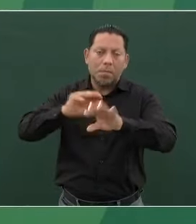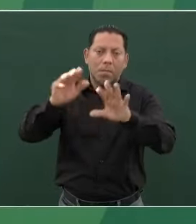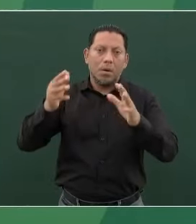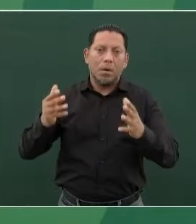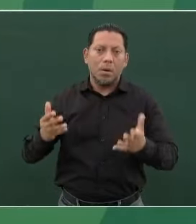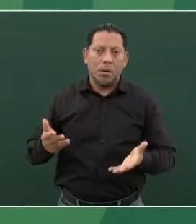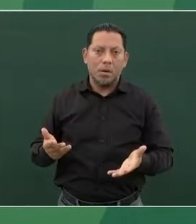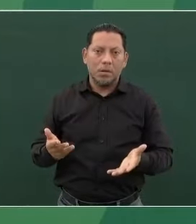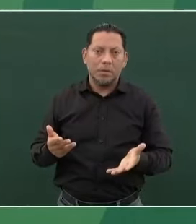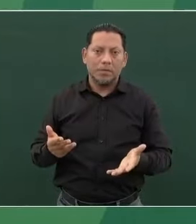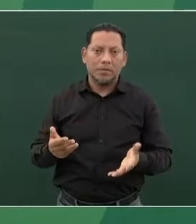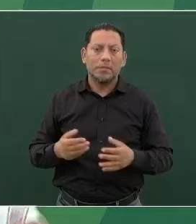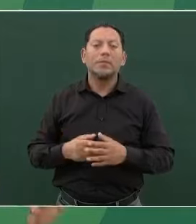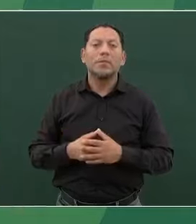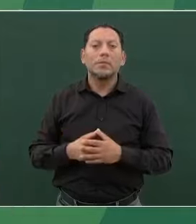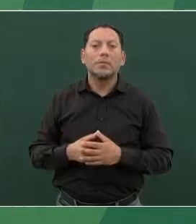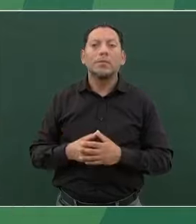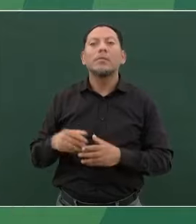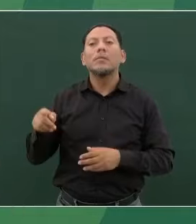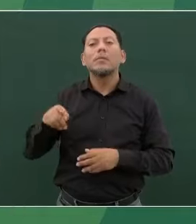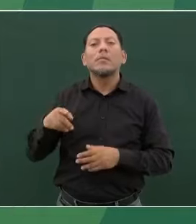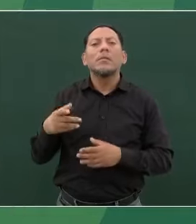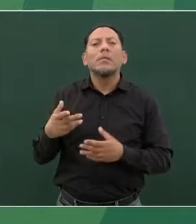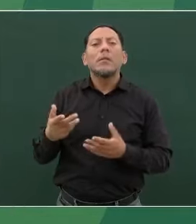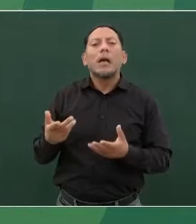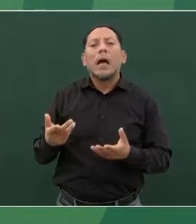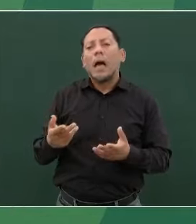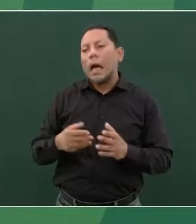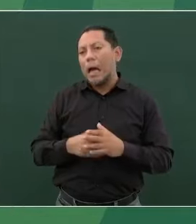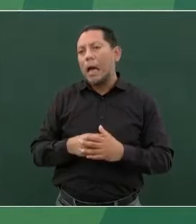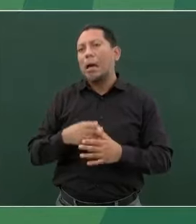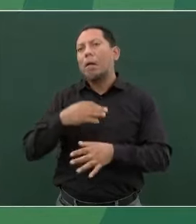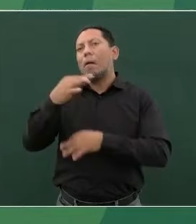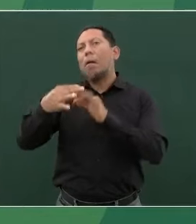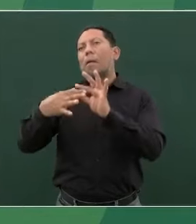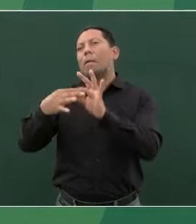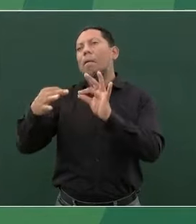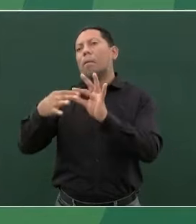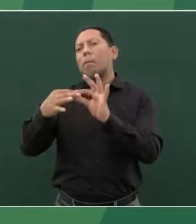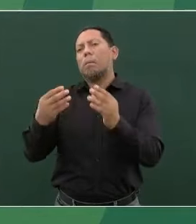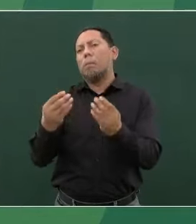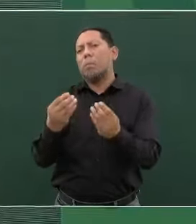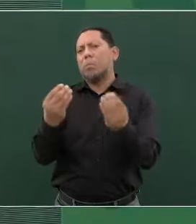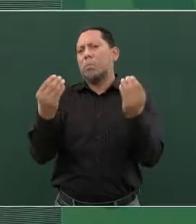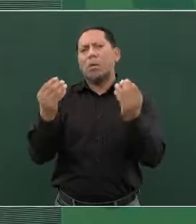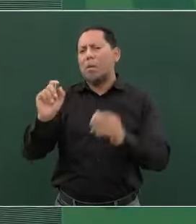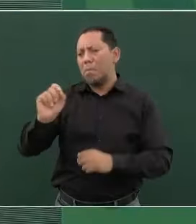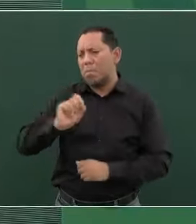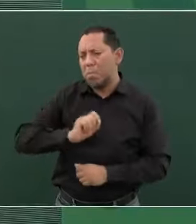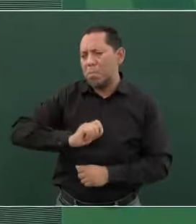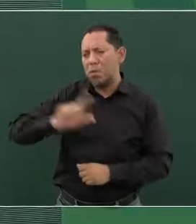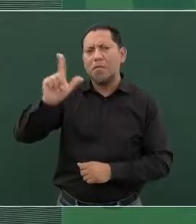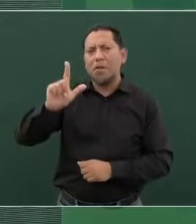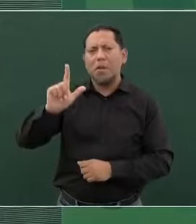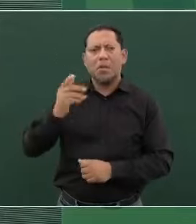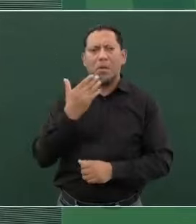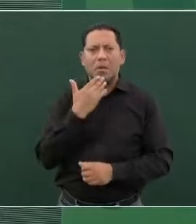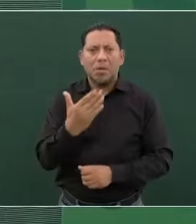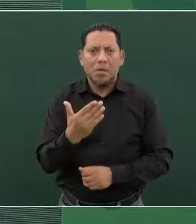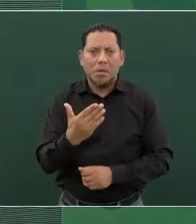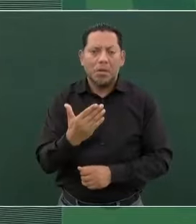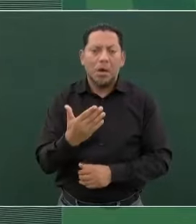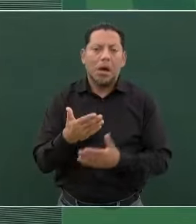que les importa informar con profesionalismo, con objetividad. Ahora, si son